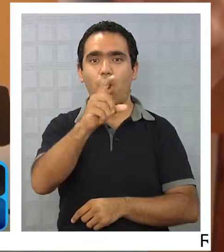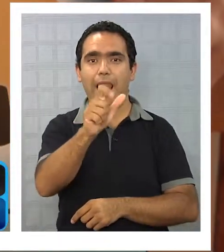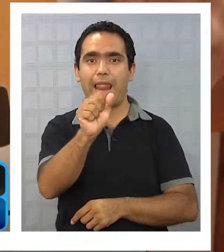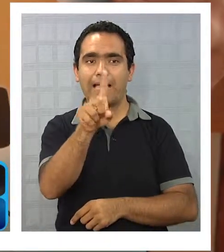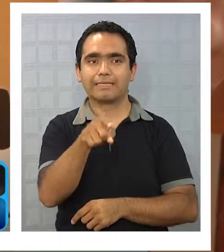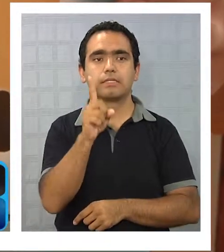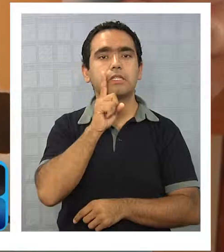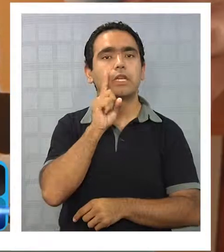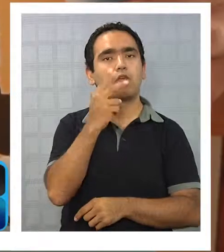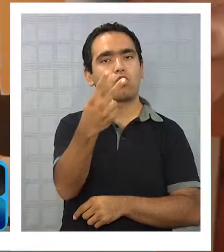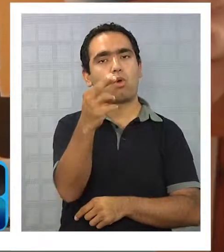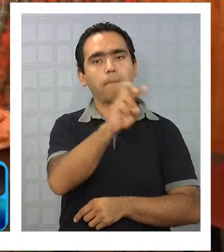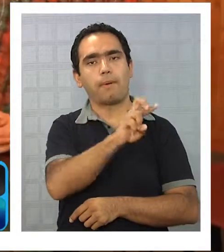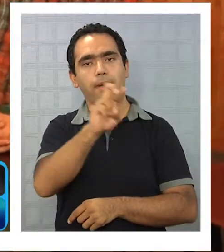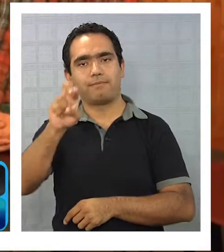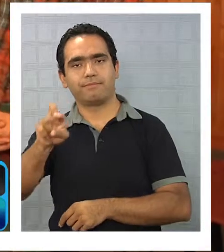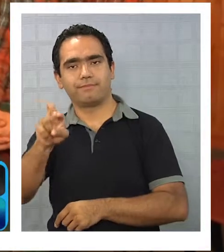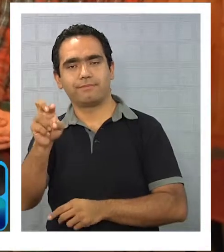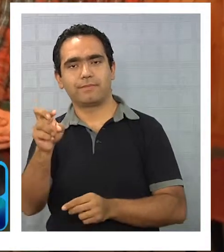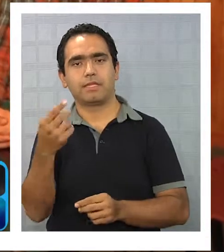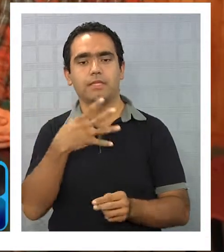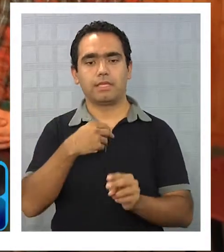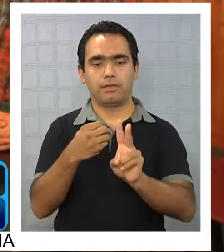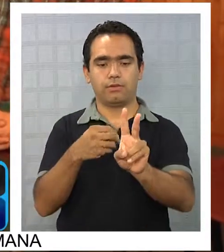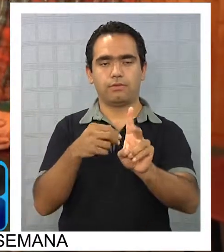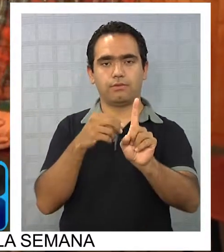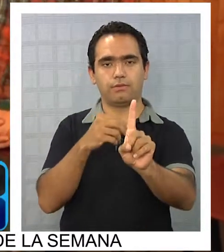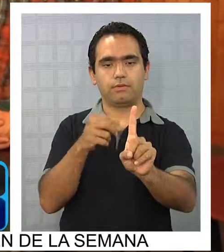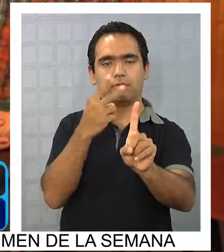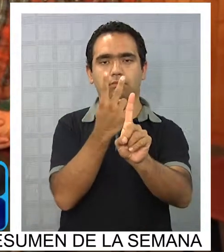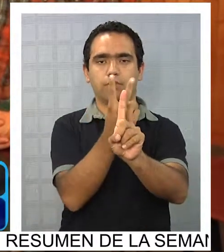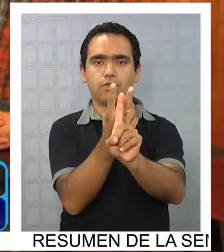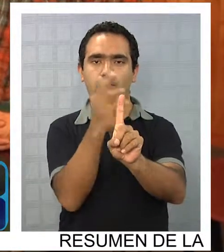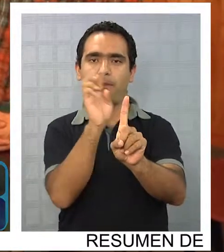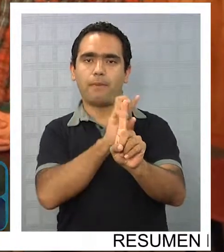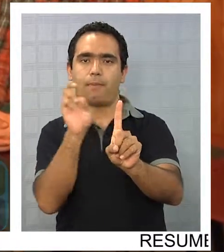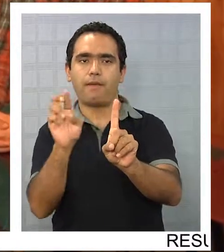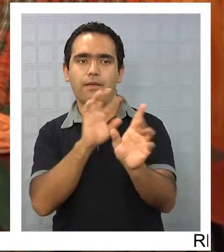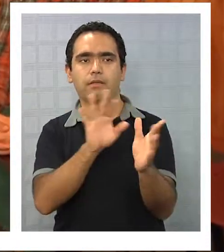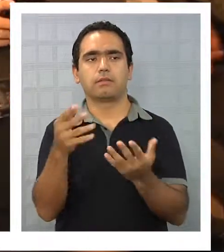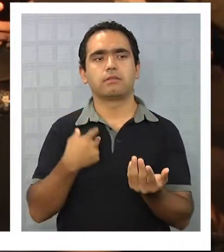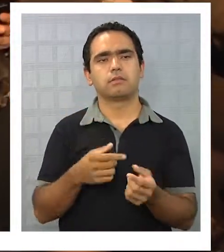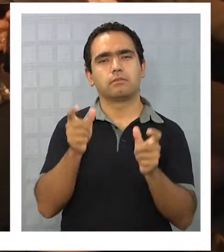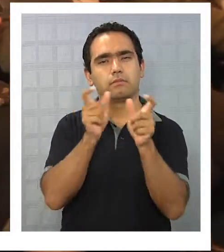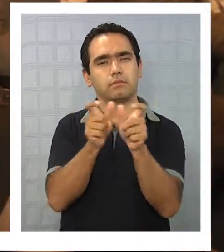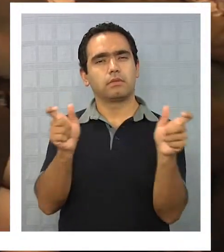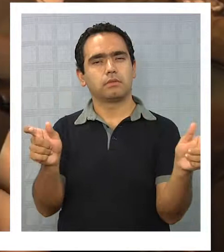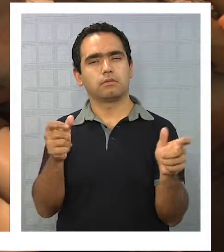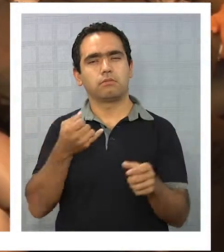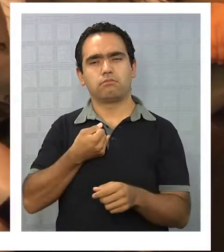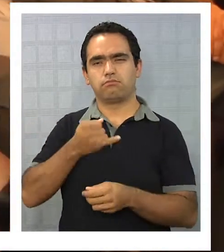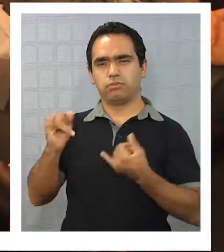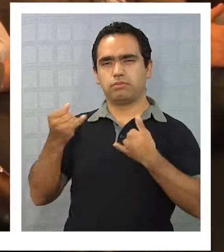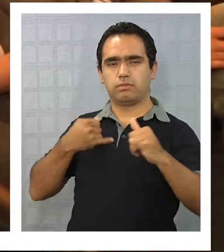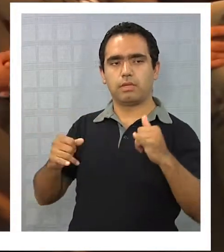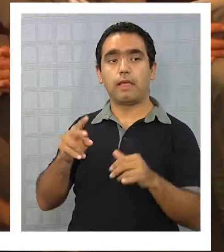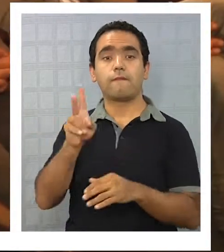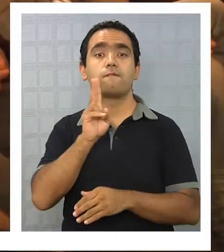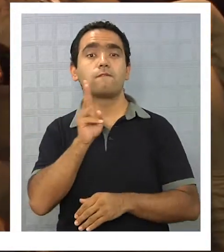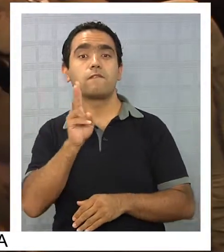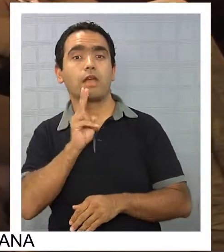Nicolás tiene dos papás, que por su contenido y mensaje generó reacciones de rechazo en los medios sociales.